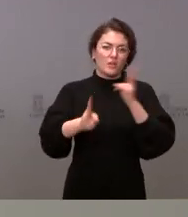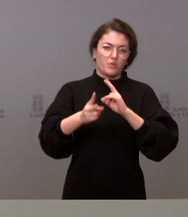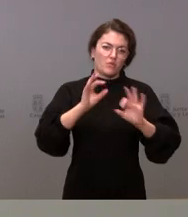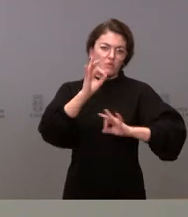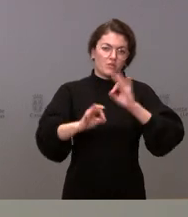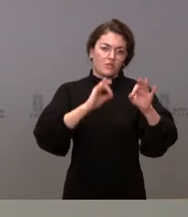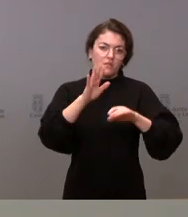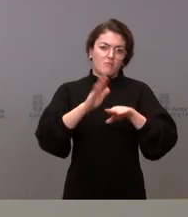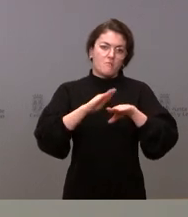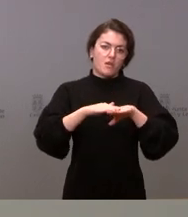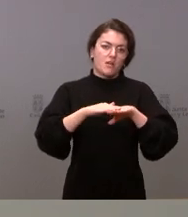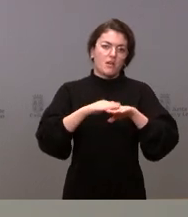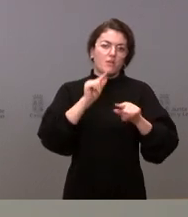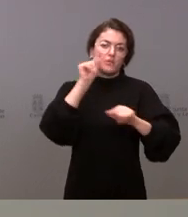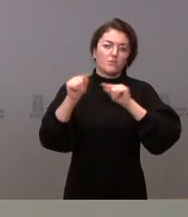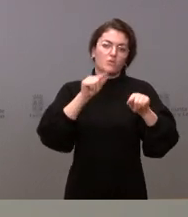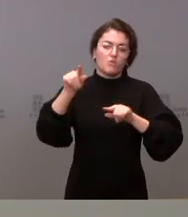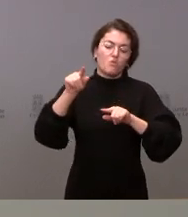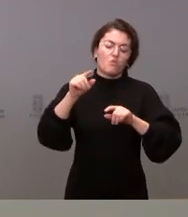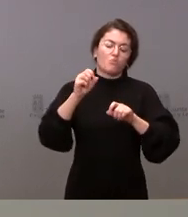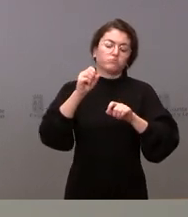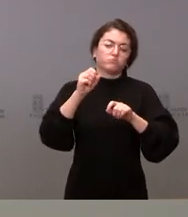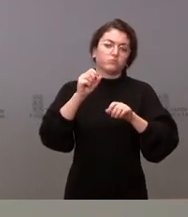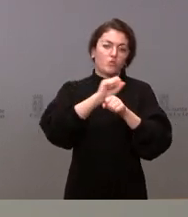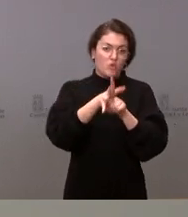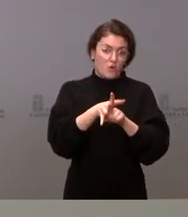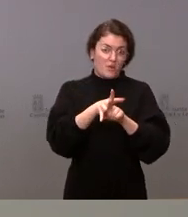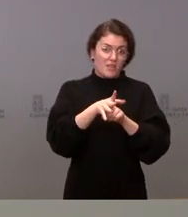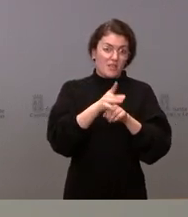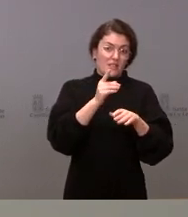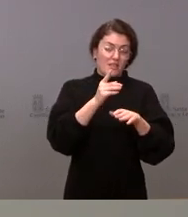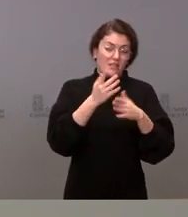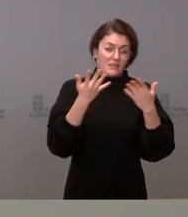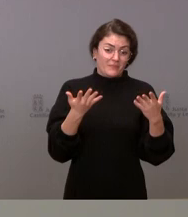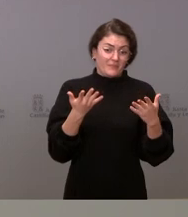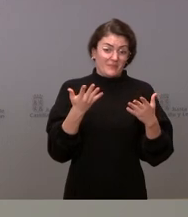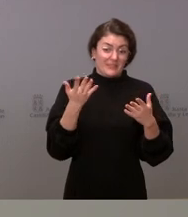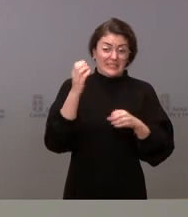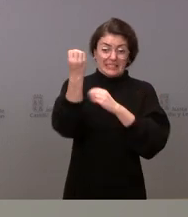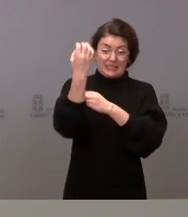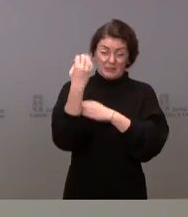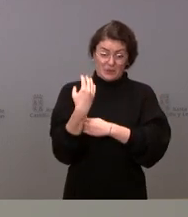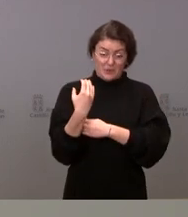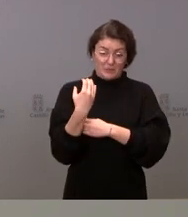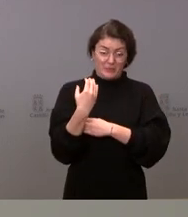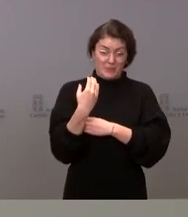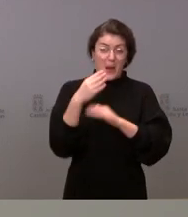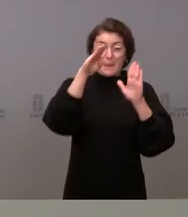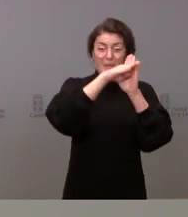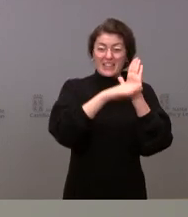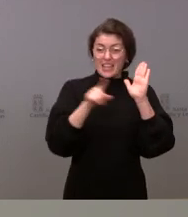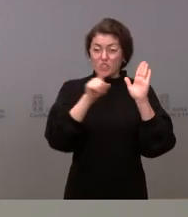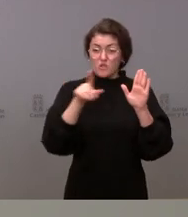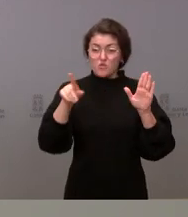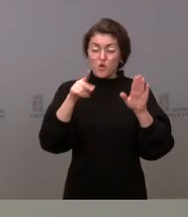-19, lo que todo el mundo denomina semáforo, no se llegó a un consenso sobre las medidas no sanitarias. Por lo